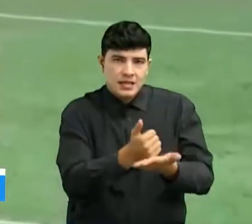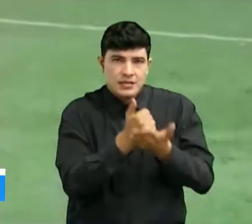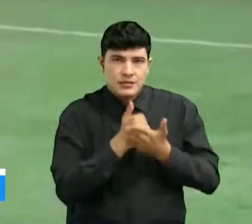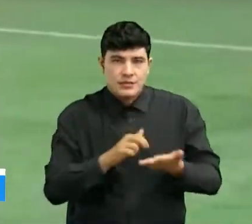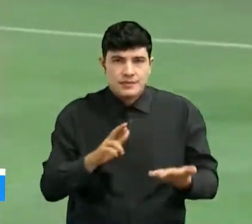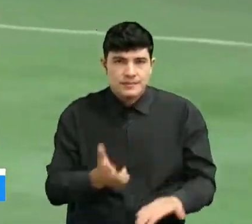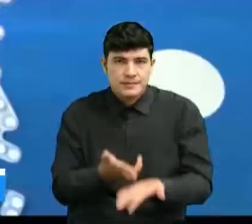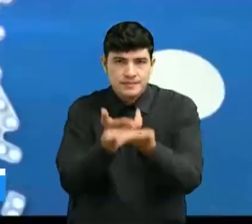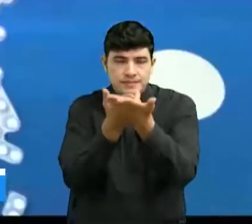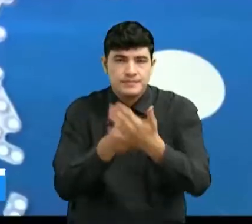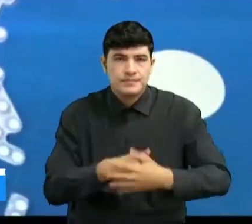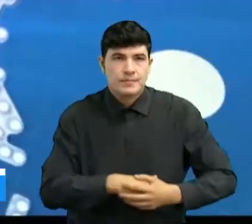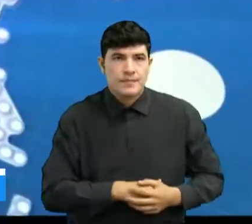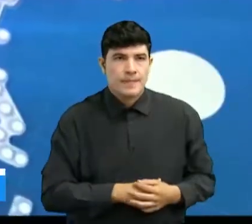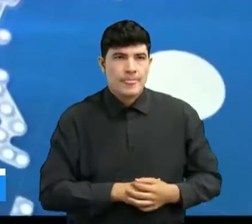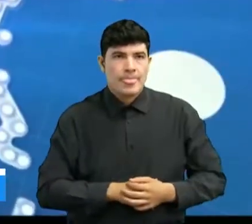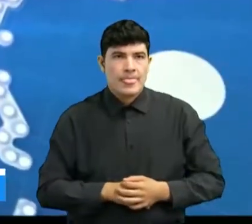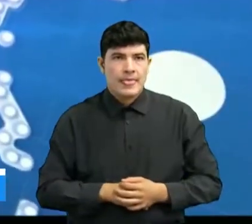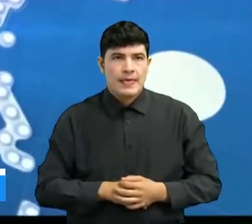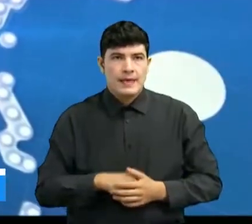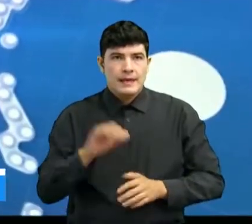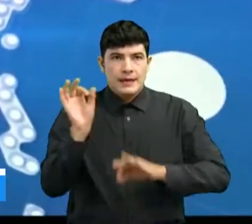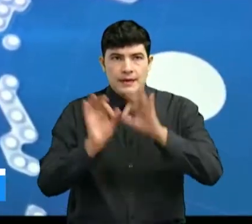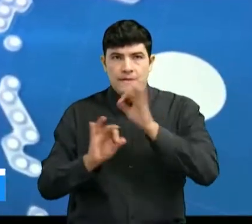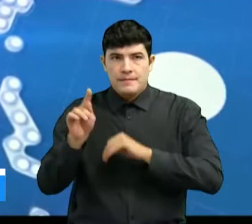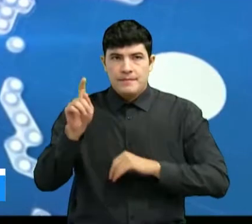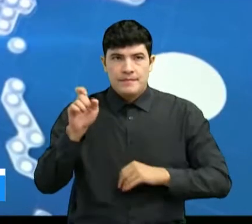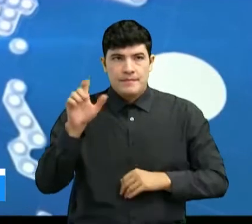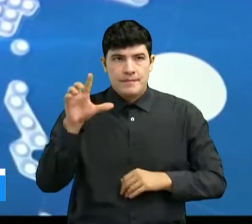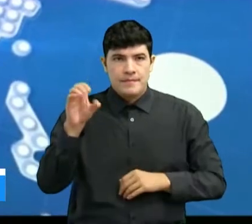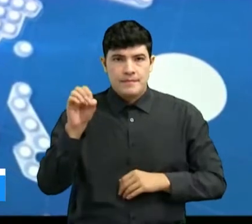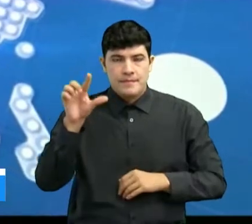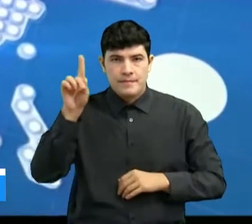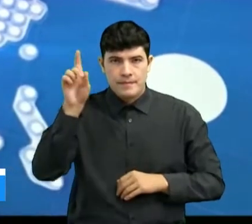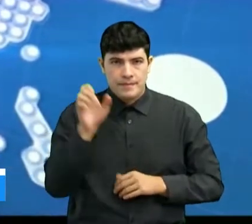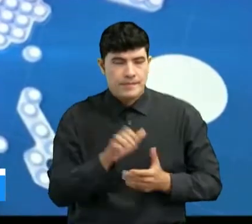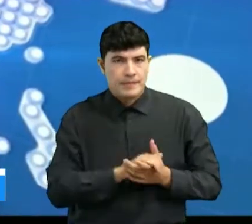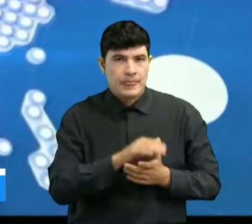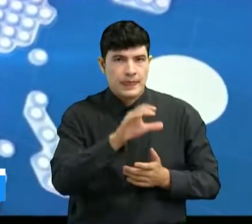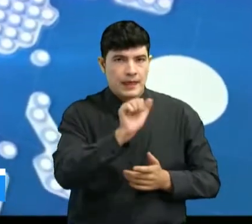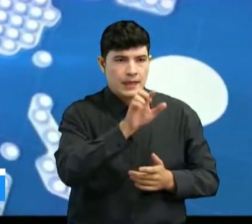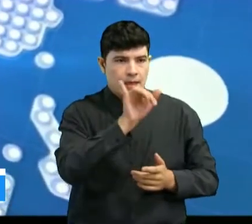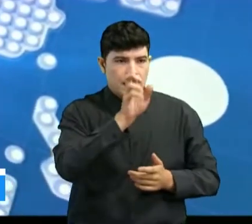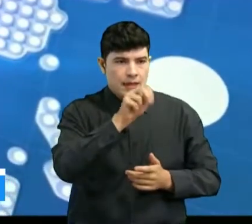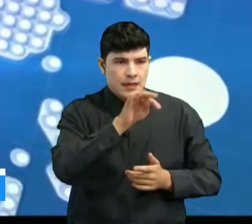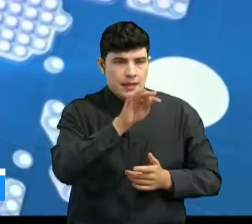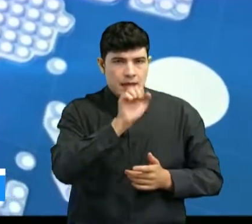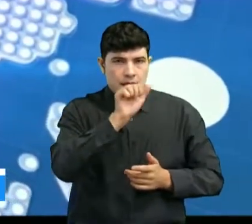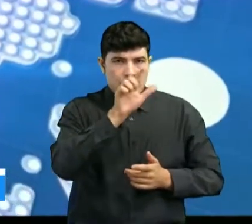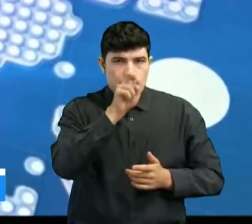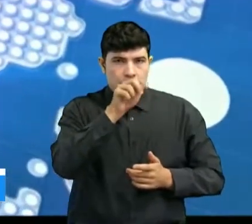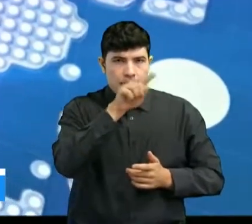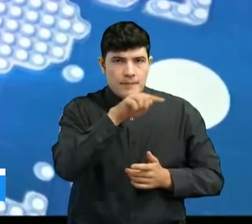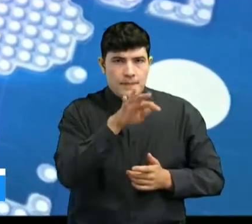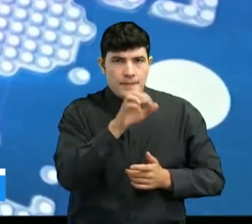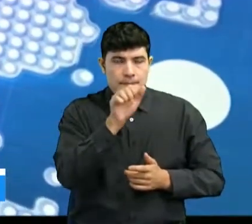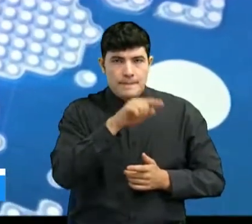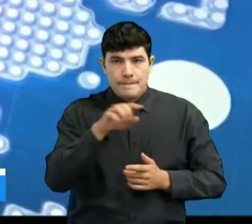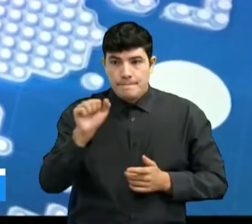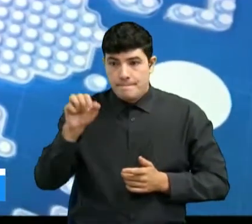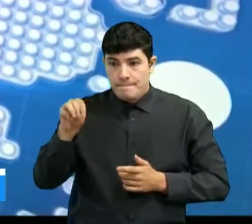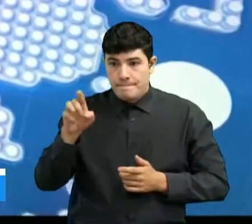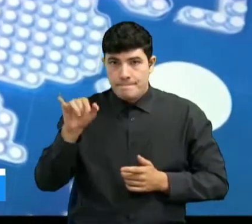organizado por Fecolde, KR3 Santander, Capital Llantas, Asomineros, American Moto,